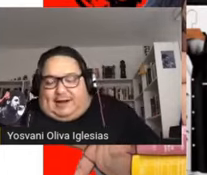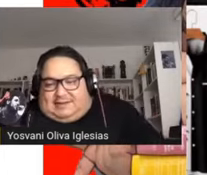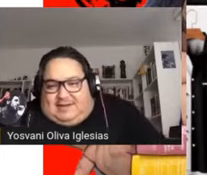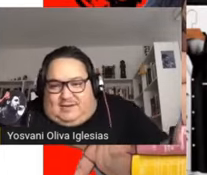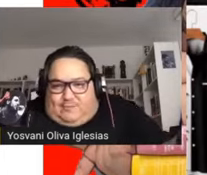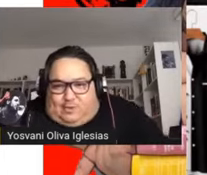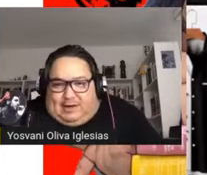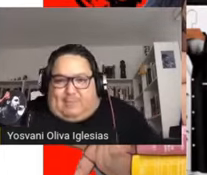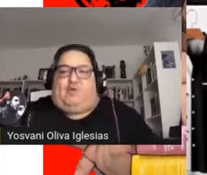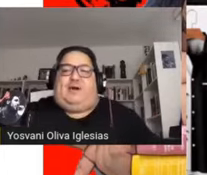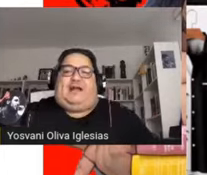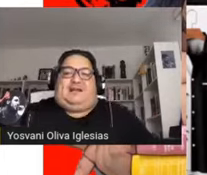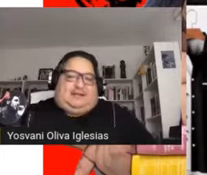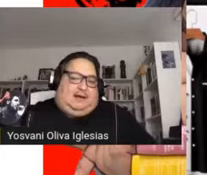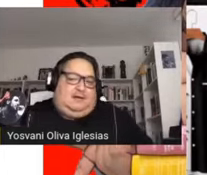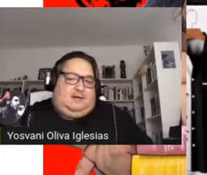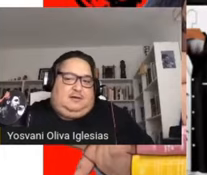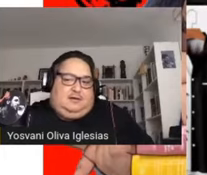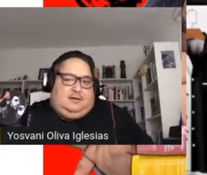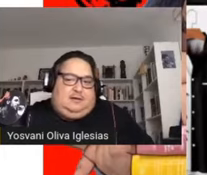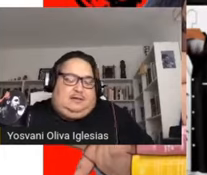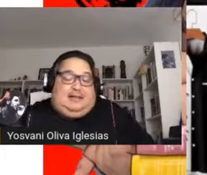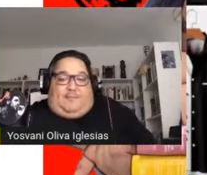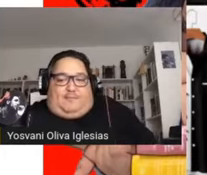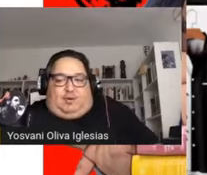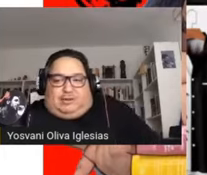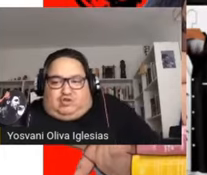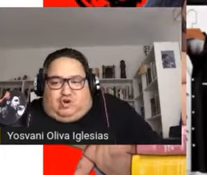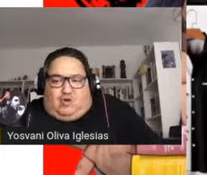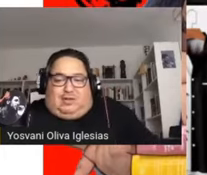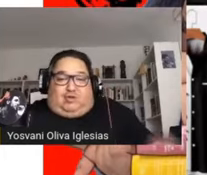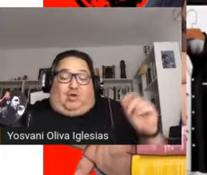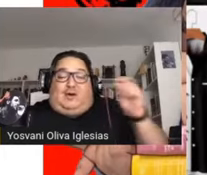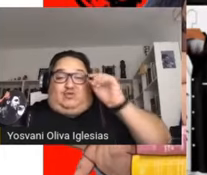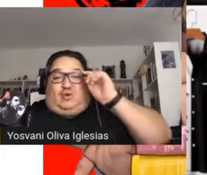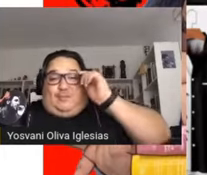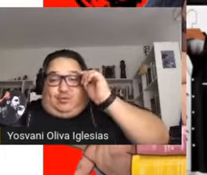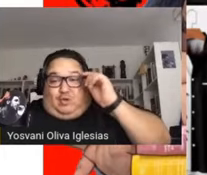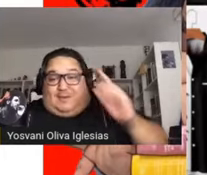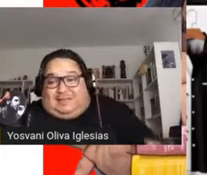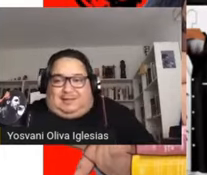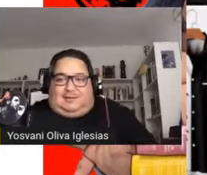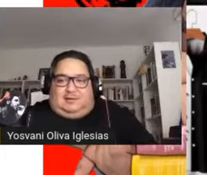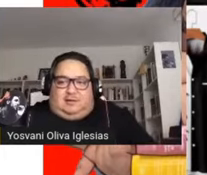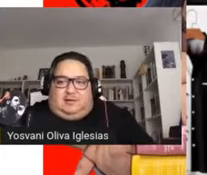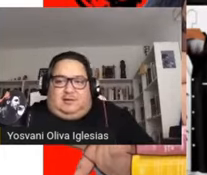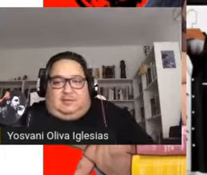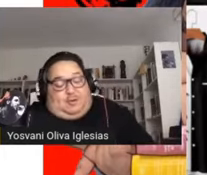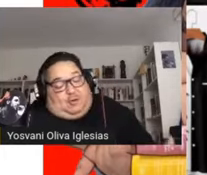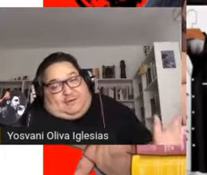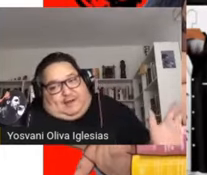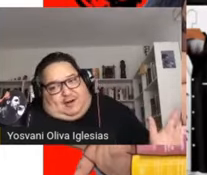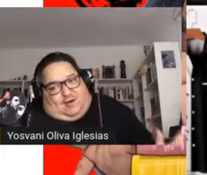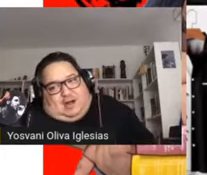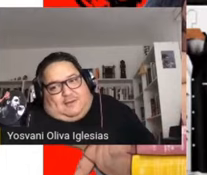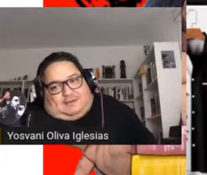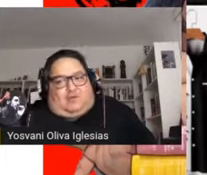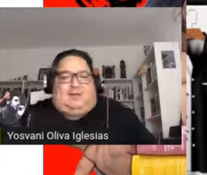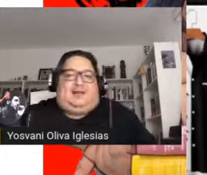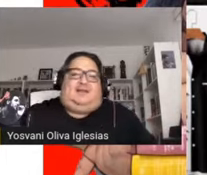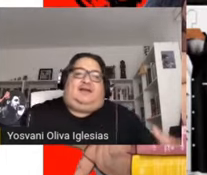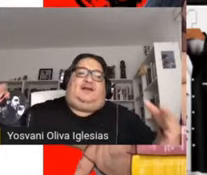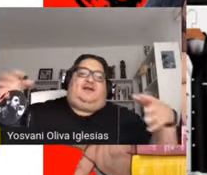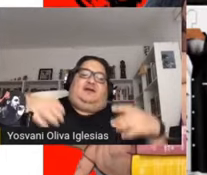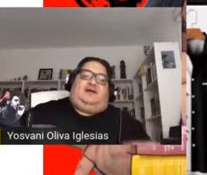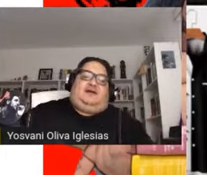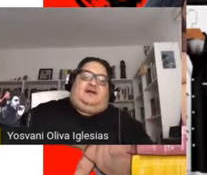Habló del racismo, de la pobreza, de la explotación, de todo eso, reportó Martí. Pero Rafael Rojas nada